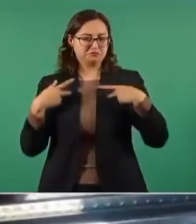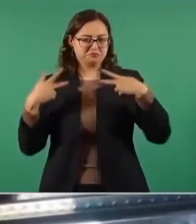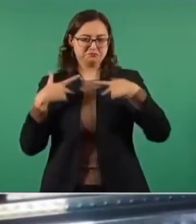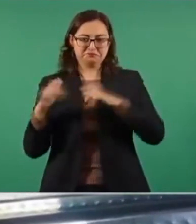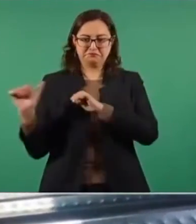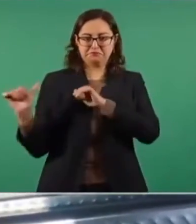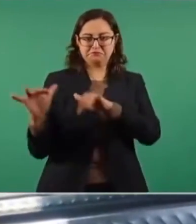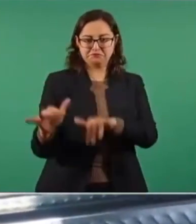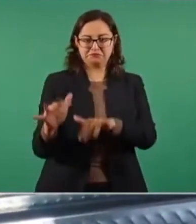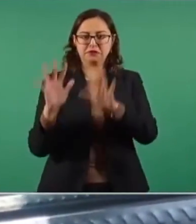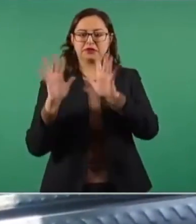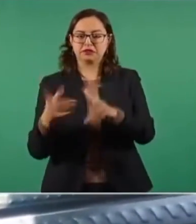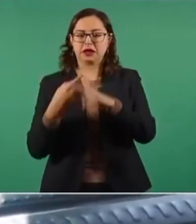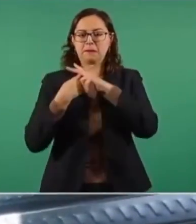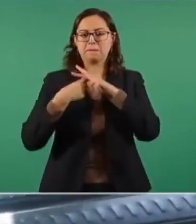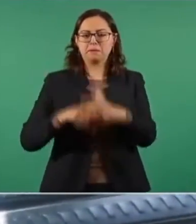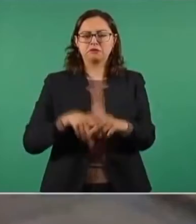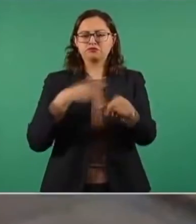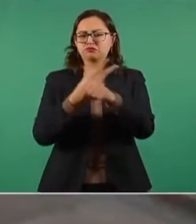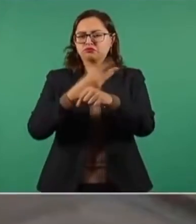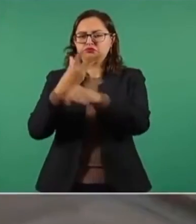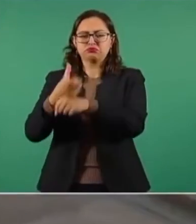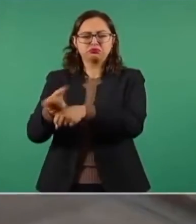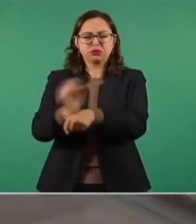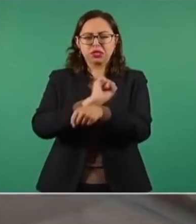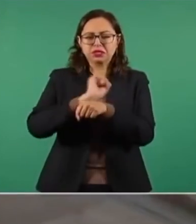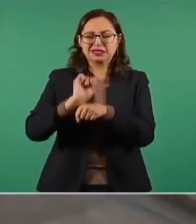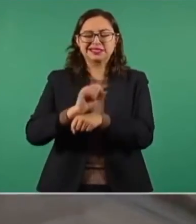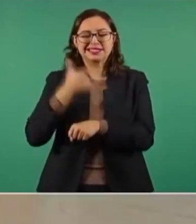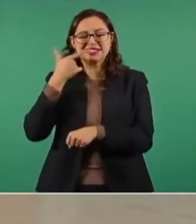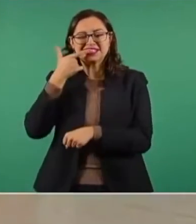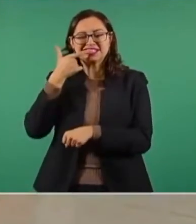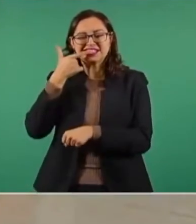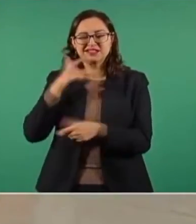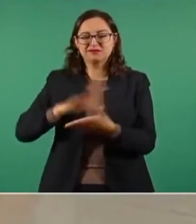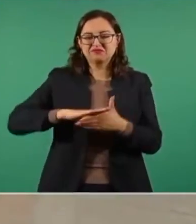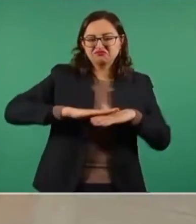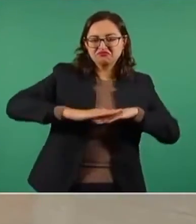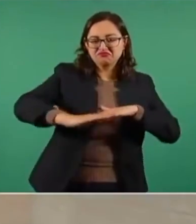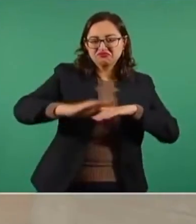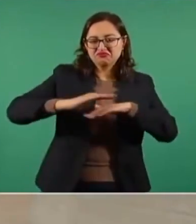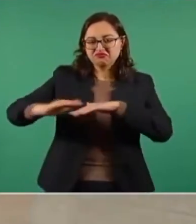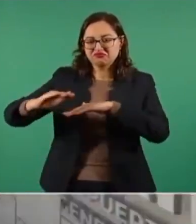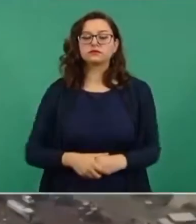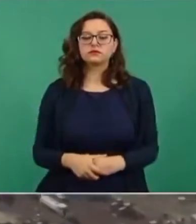con los proyectos y obras que el Gobierno lleva a cabo. Para Noticias TVT, Flor García.